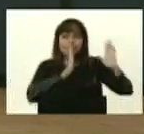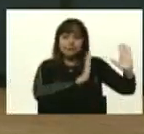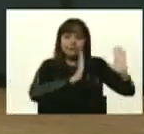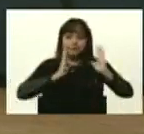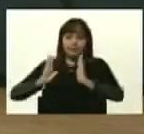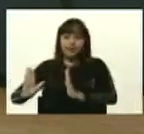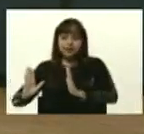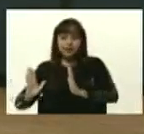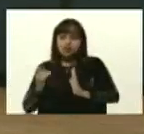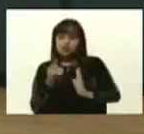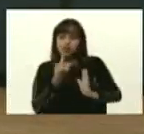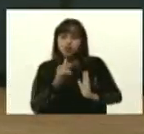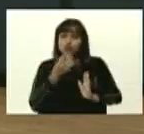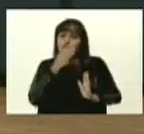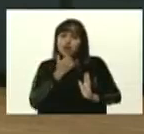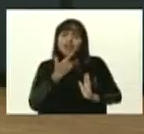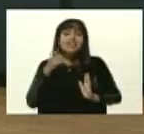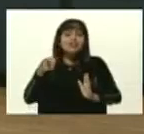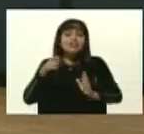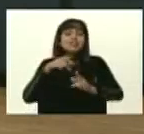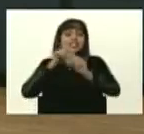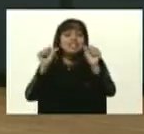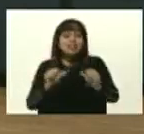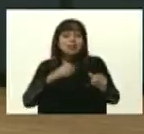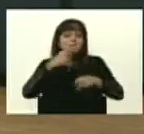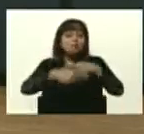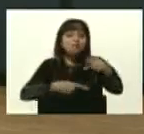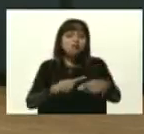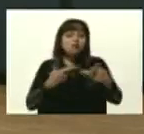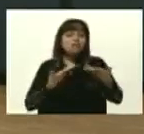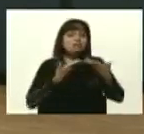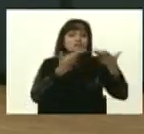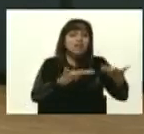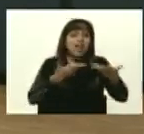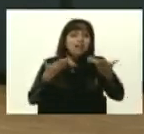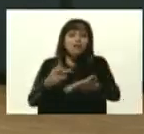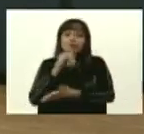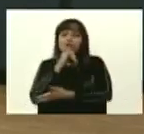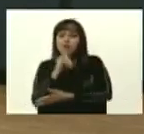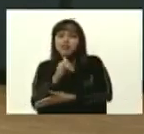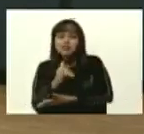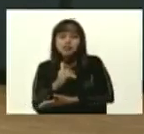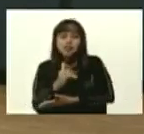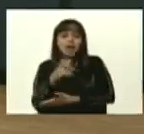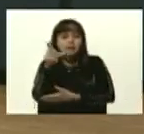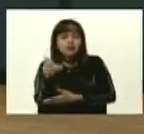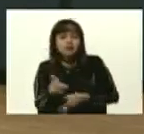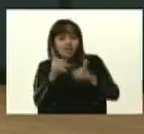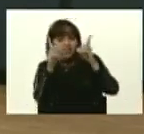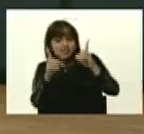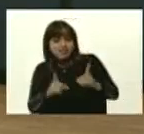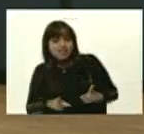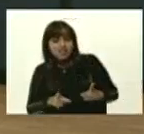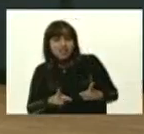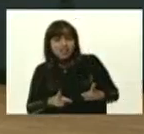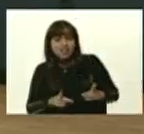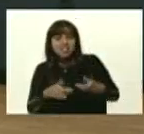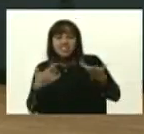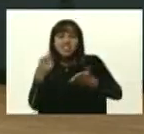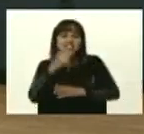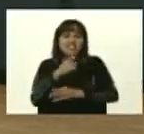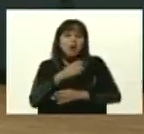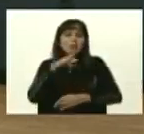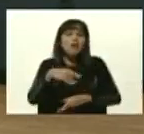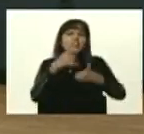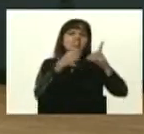no es suficiente. A través de estos sistemas le proveemos al tomador de decisiones las herramientas para poder